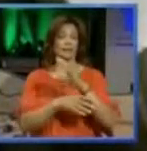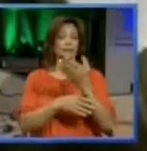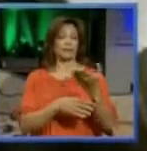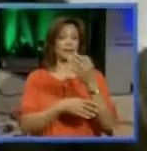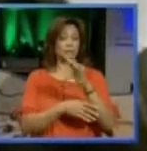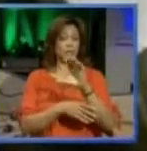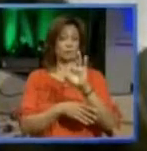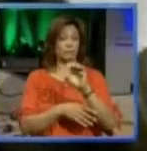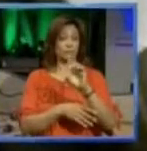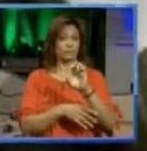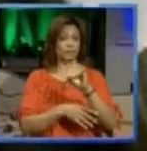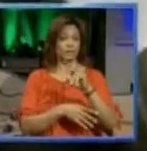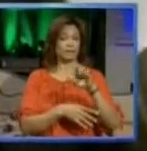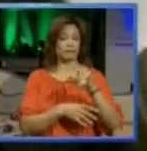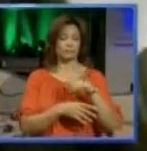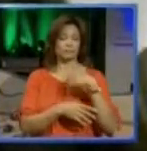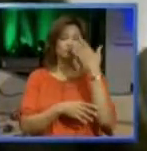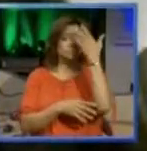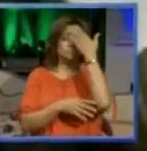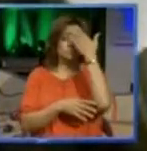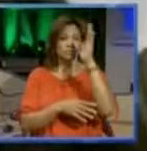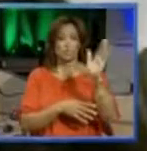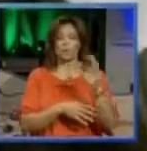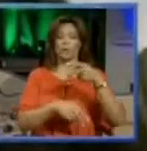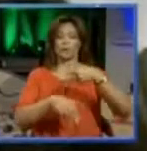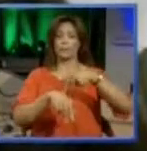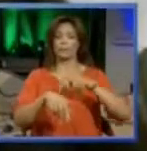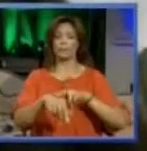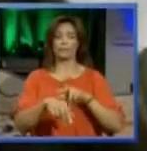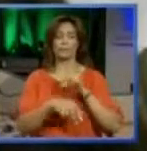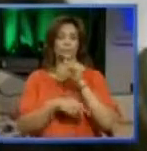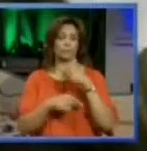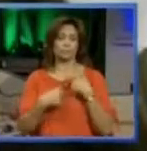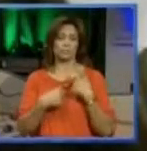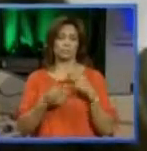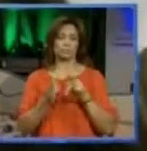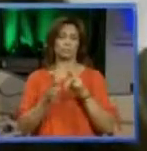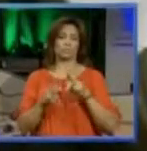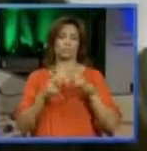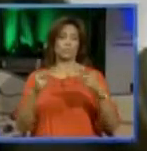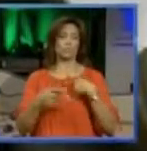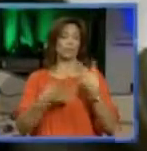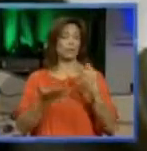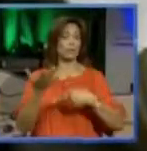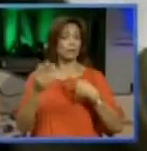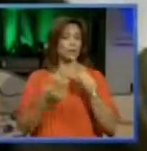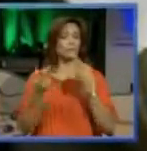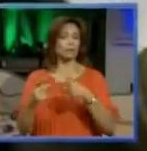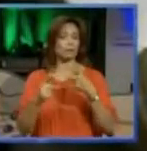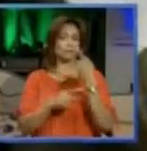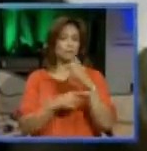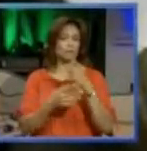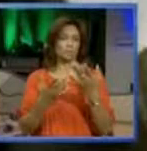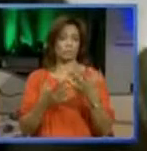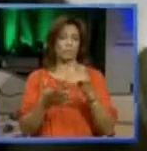en Puerto Rico. No sabemos en Puerto Rico, yo como periodista no les puedo decir qué es lo que está pasando con